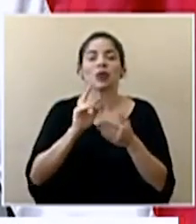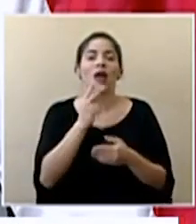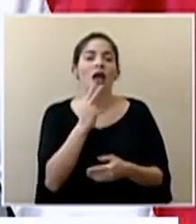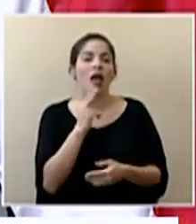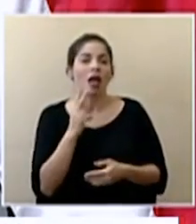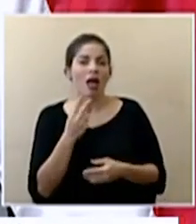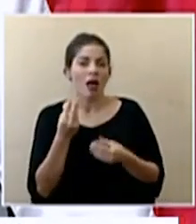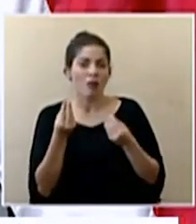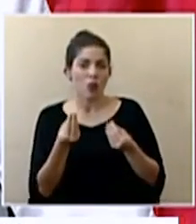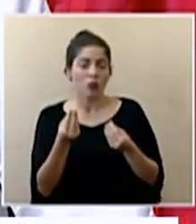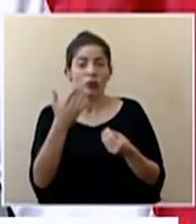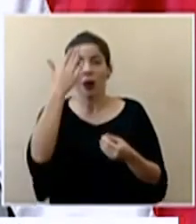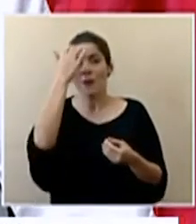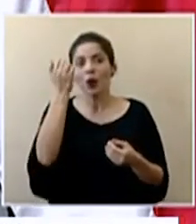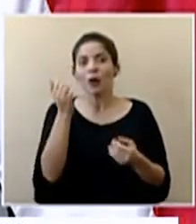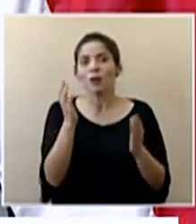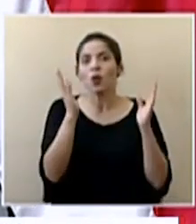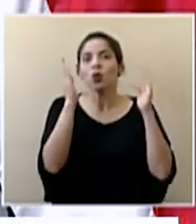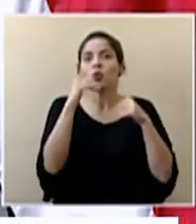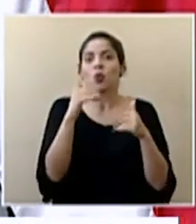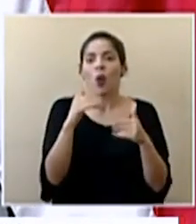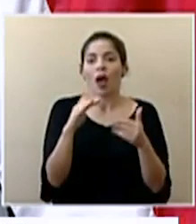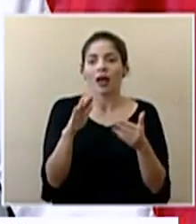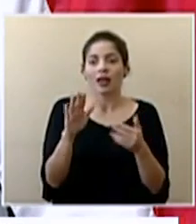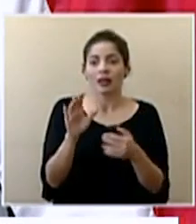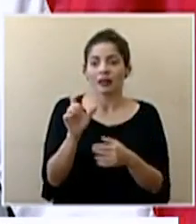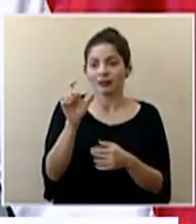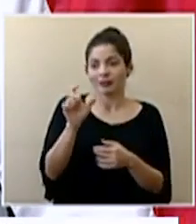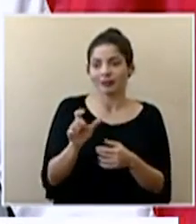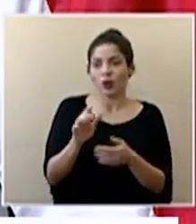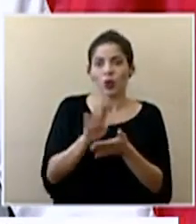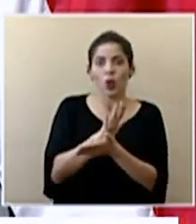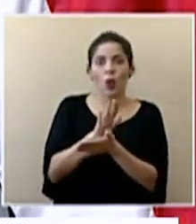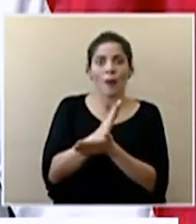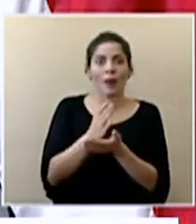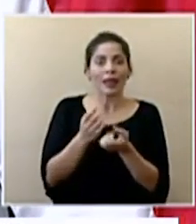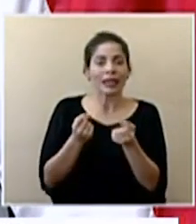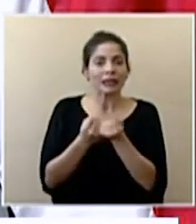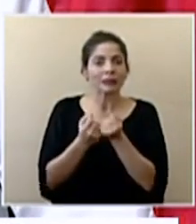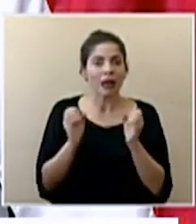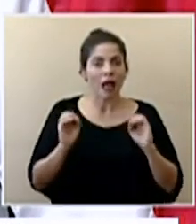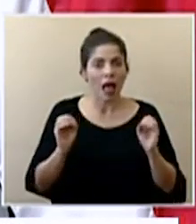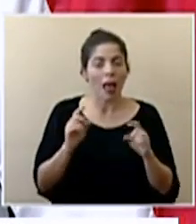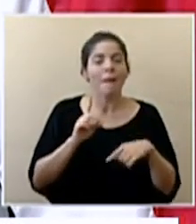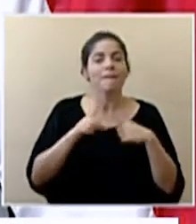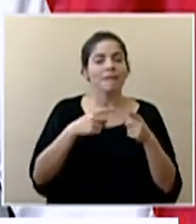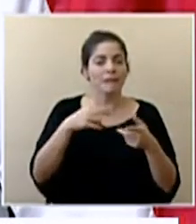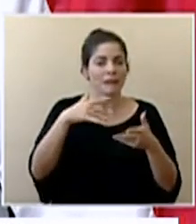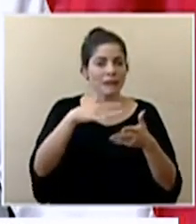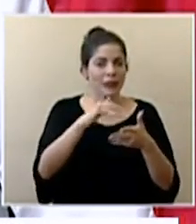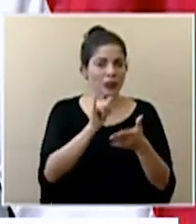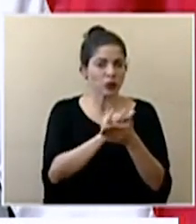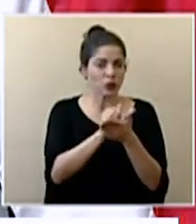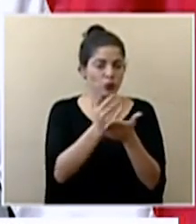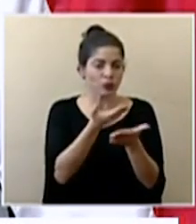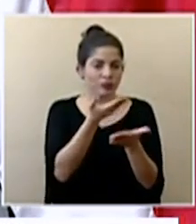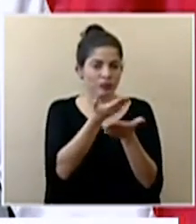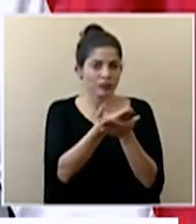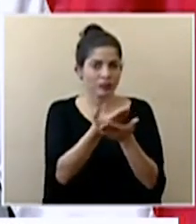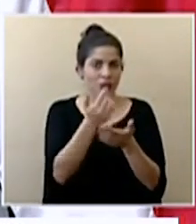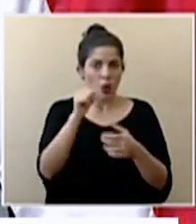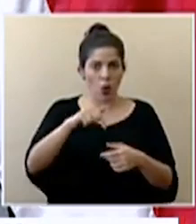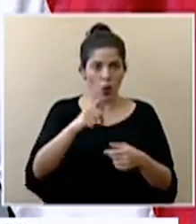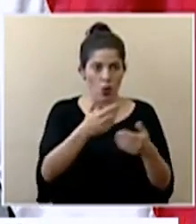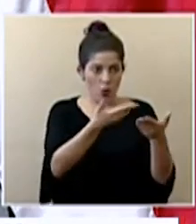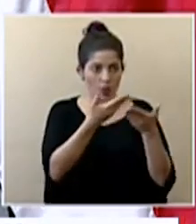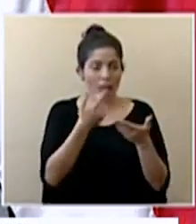indiscriminadamente ya que no hay un documentación o respaldo vamos a proceder a hacer un estudio que fue un planteamiento que se nos hizo el día